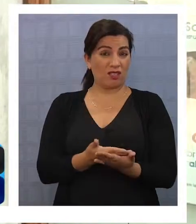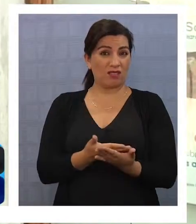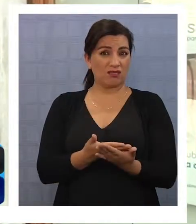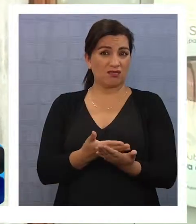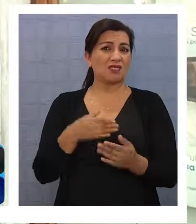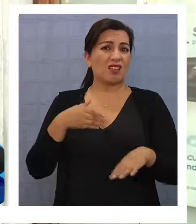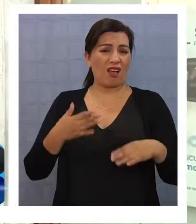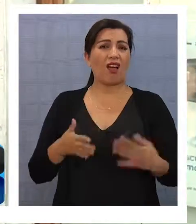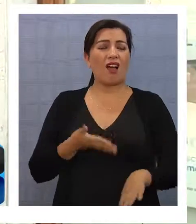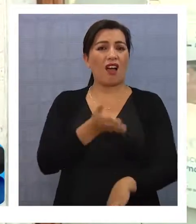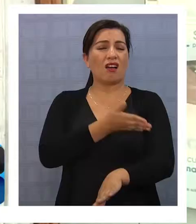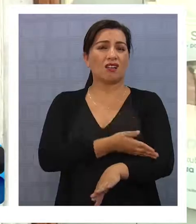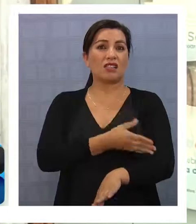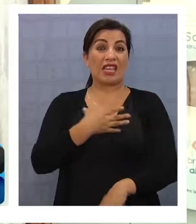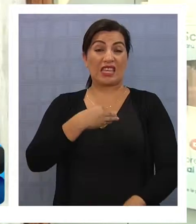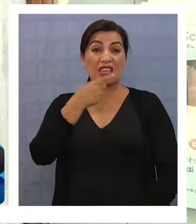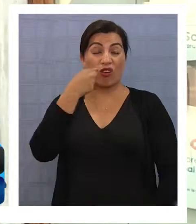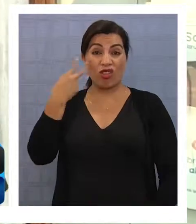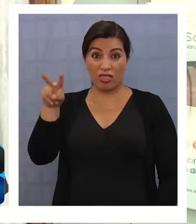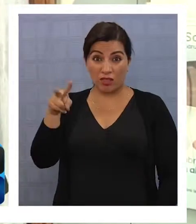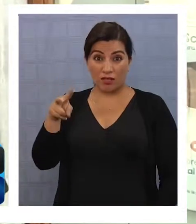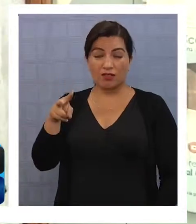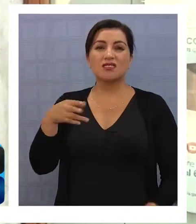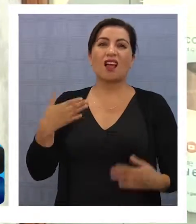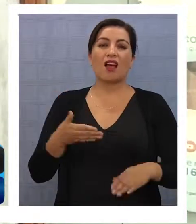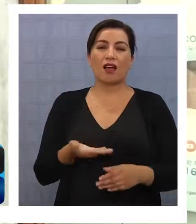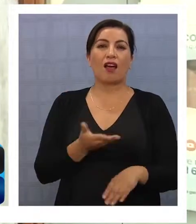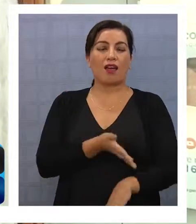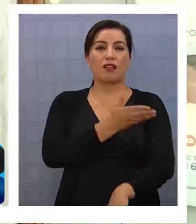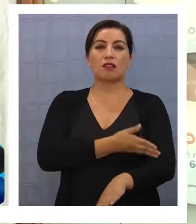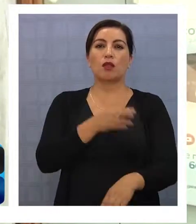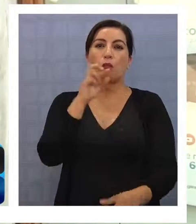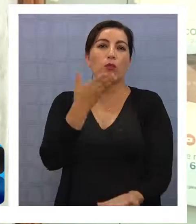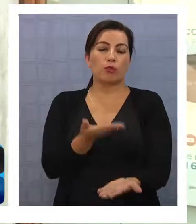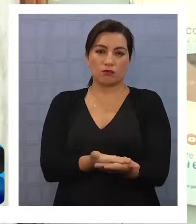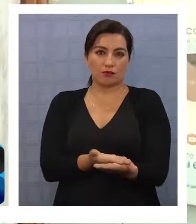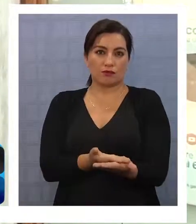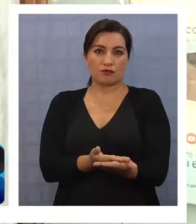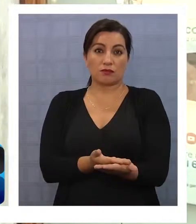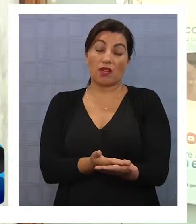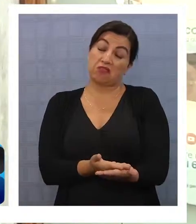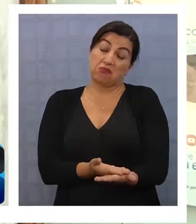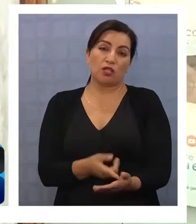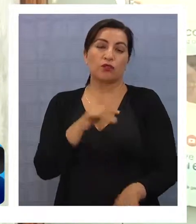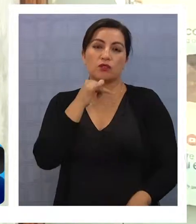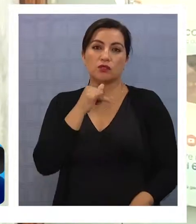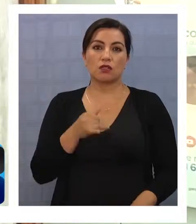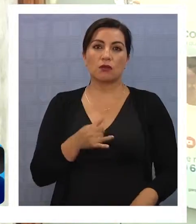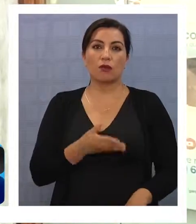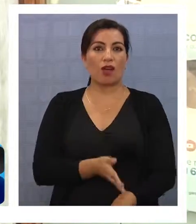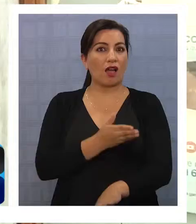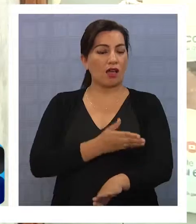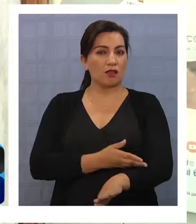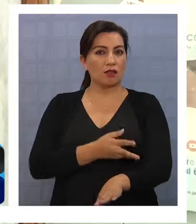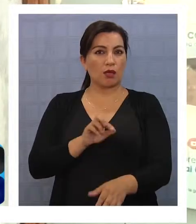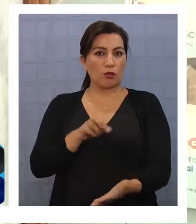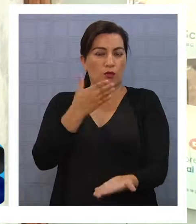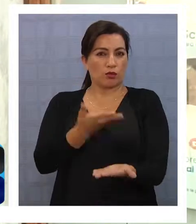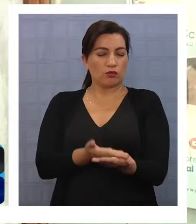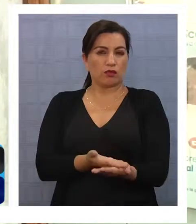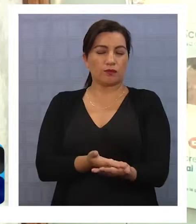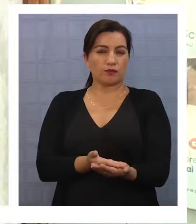postulado antes, ahí tendría que ver cómo le va. Él, la vez que se postuló, no tuvo la misma,